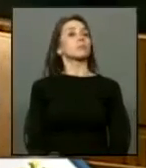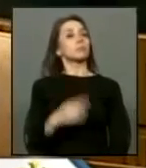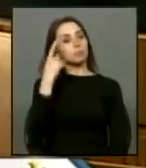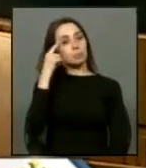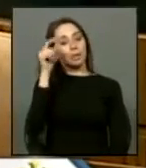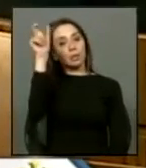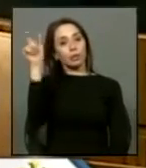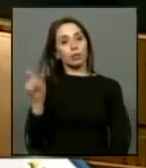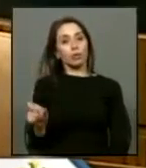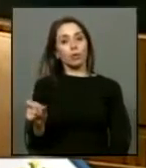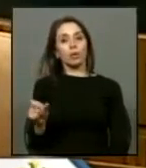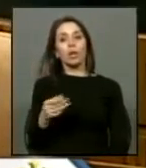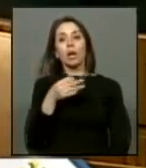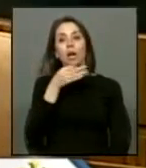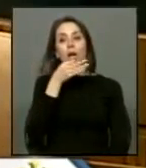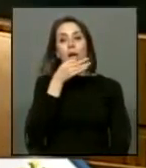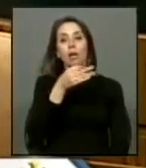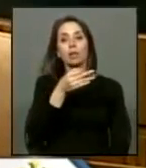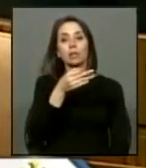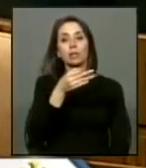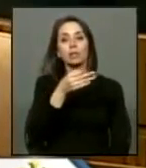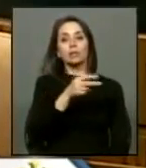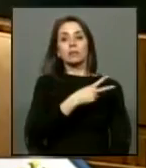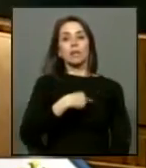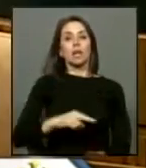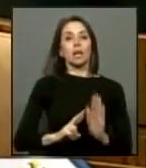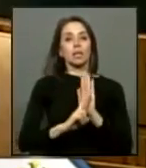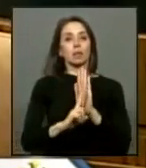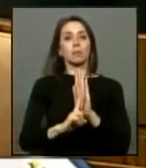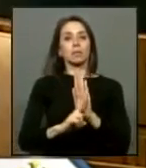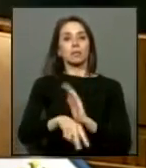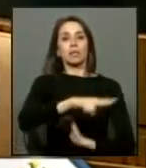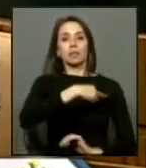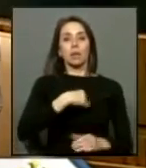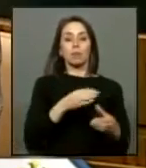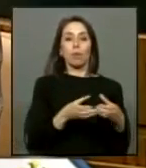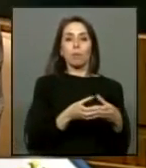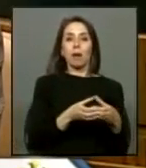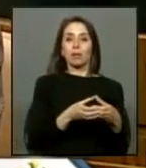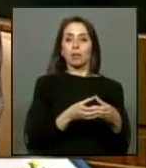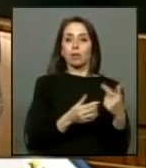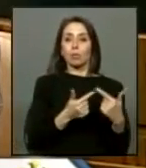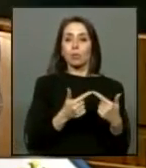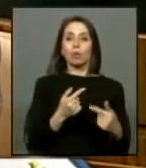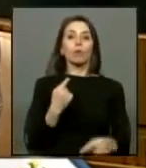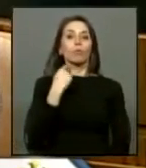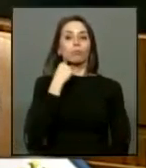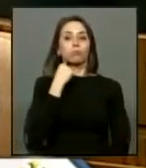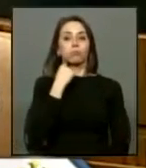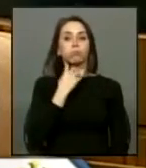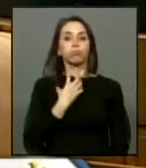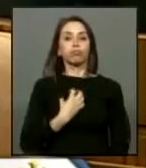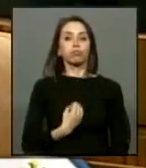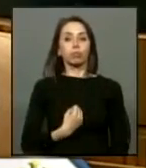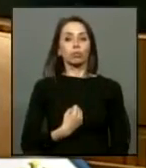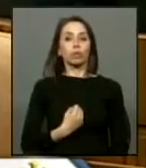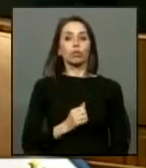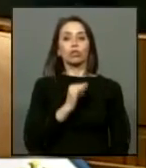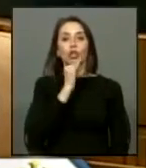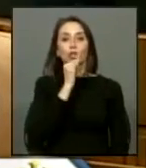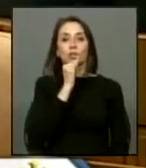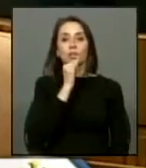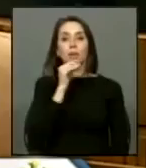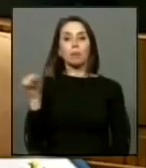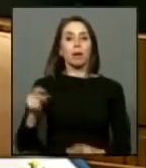vinculando a nuestra representación partidaria dada la frustración de no sé si era una